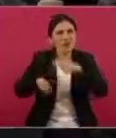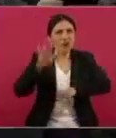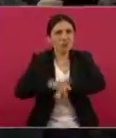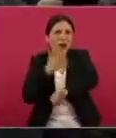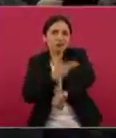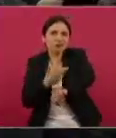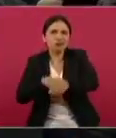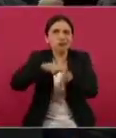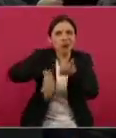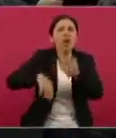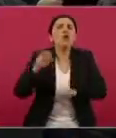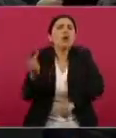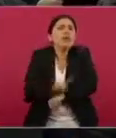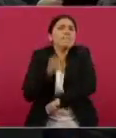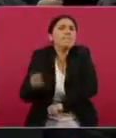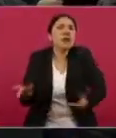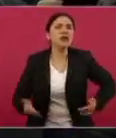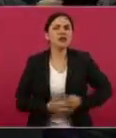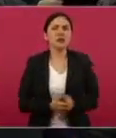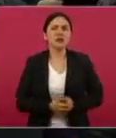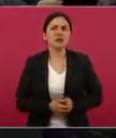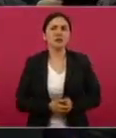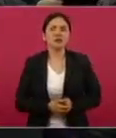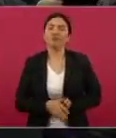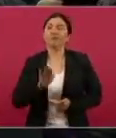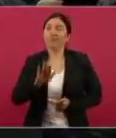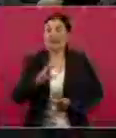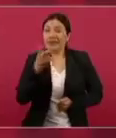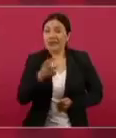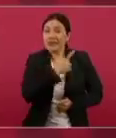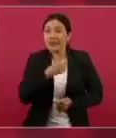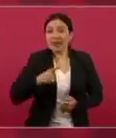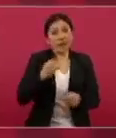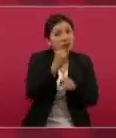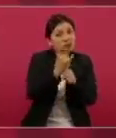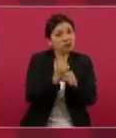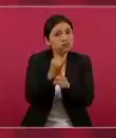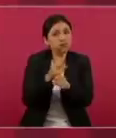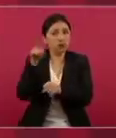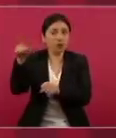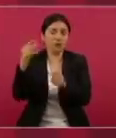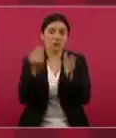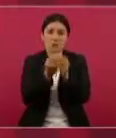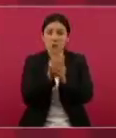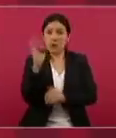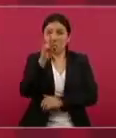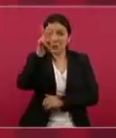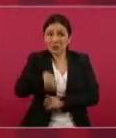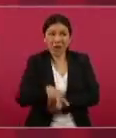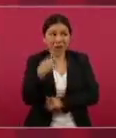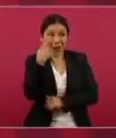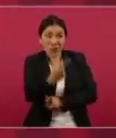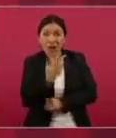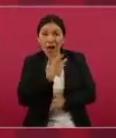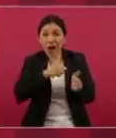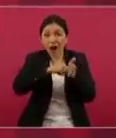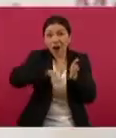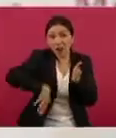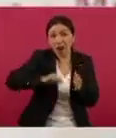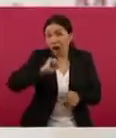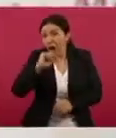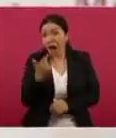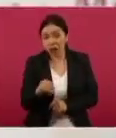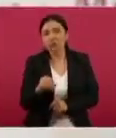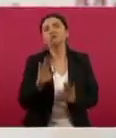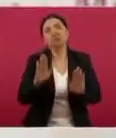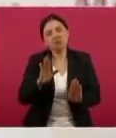Bueno, eso tendrá que deslindarlo la propia investigación y si efectivamente hubo una omisión, seguramente se